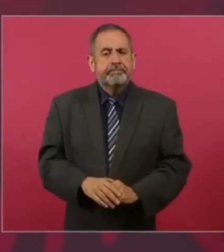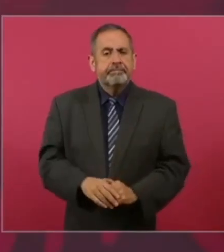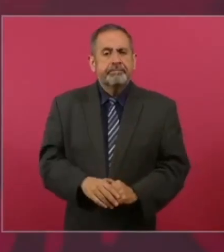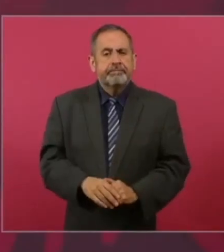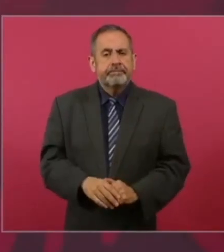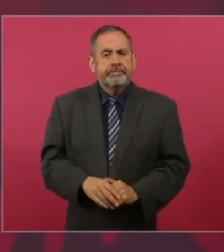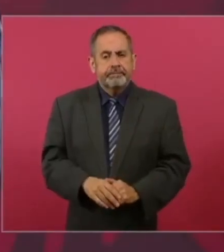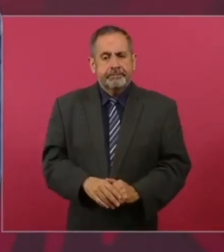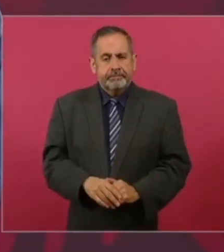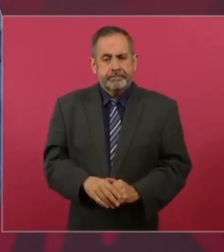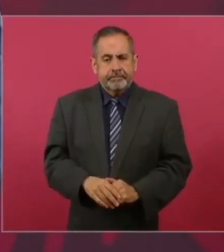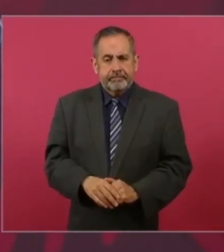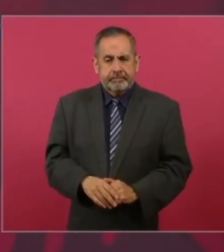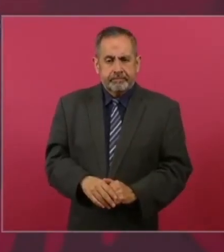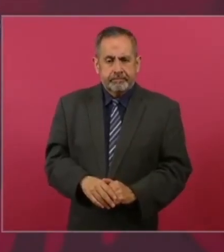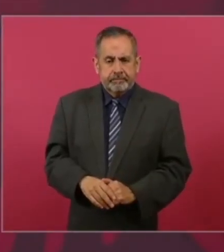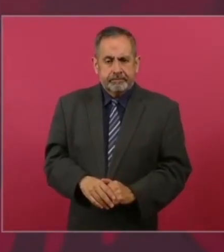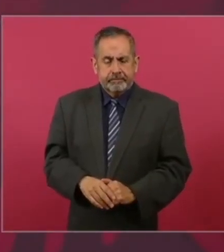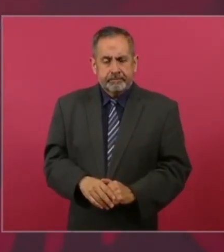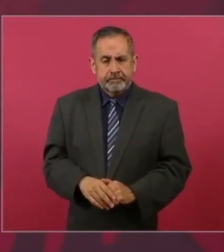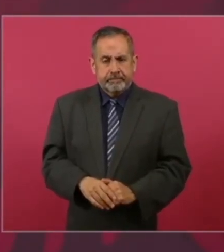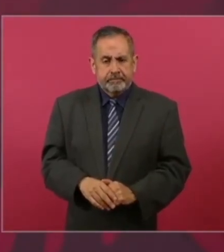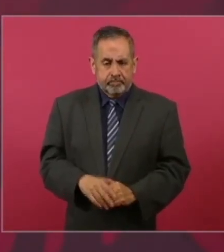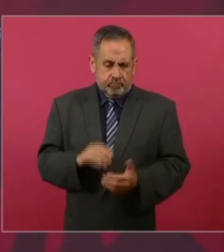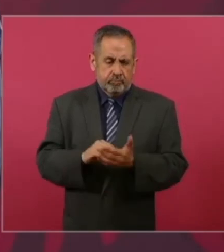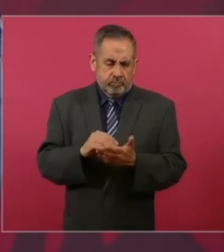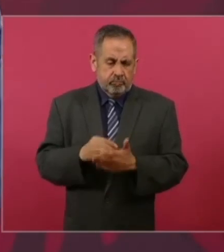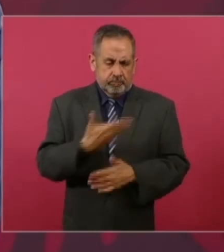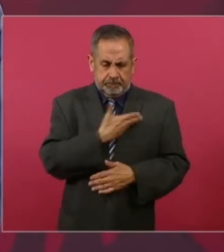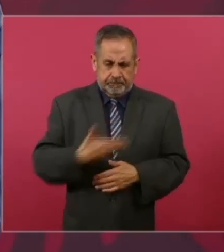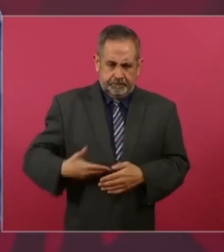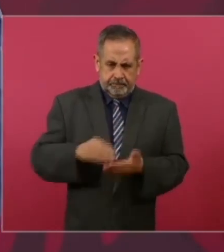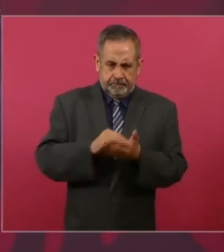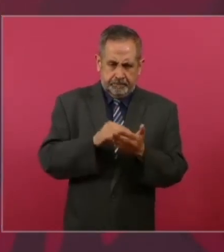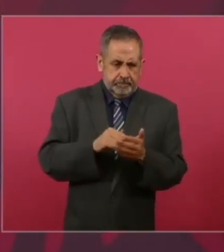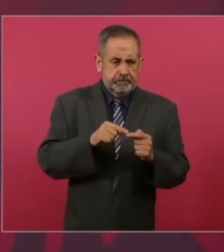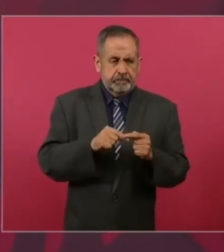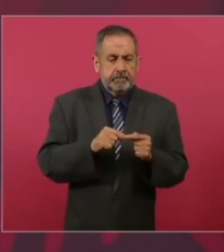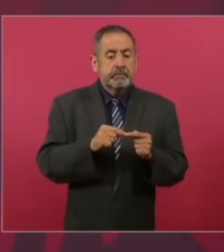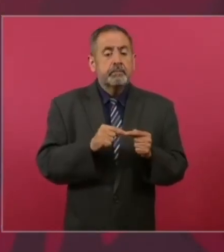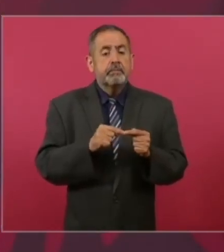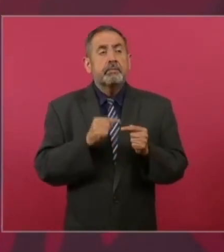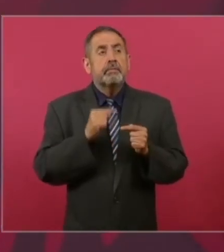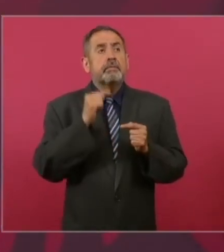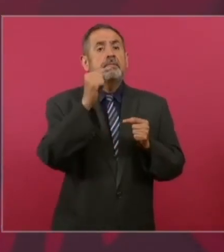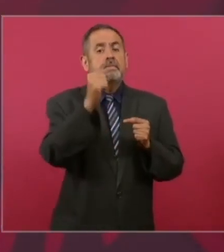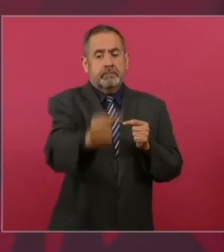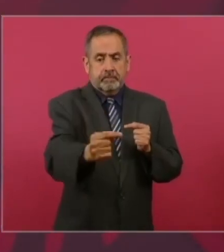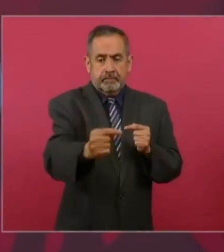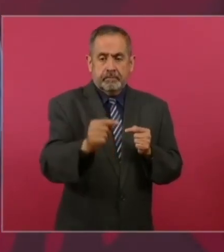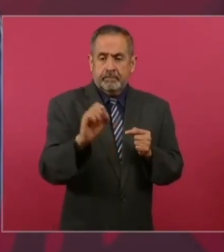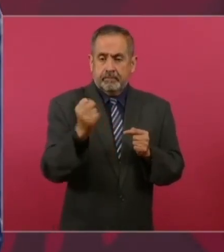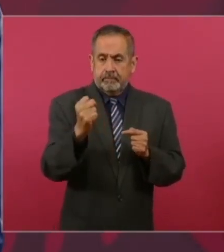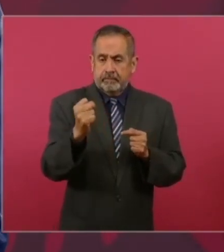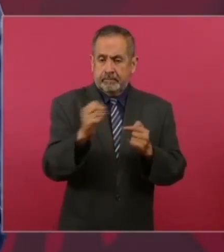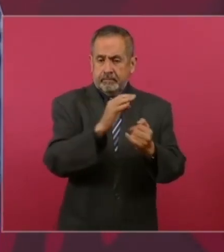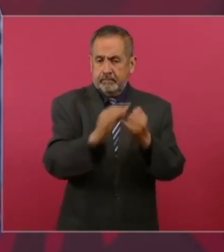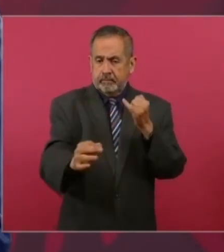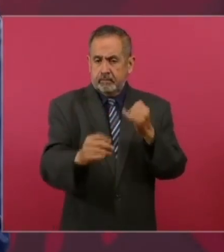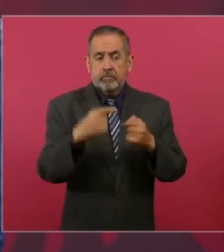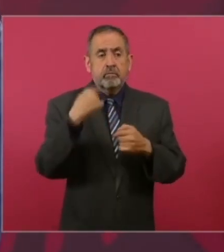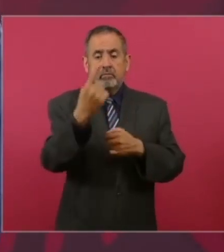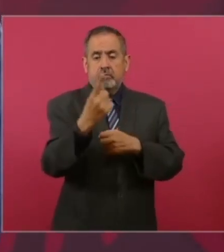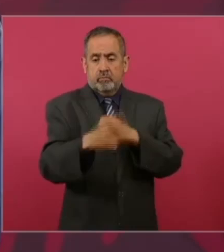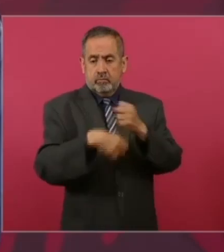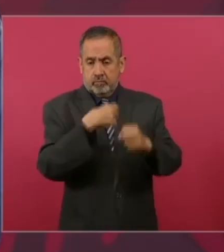No dejo de ser presidente hasta finales de septiembre del año